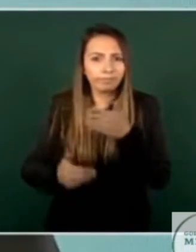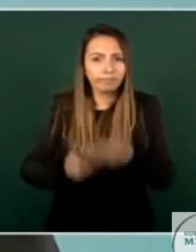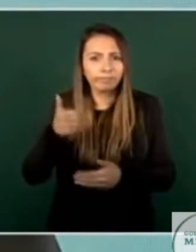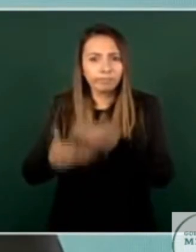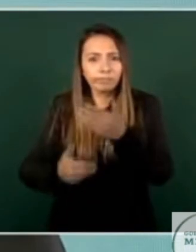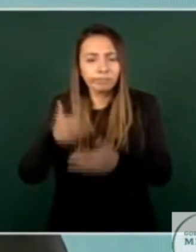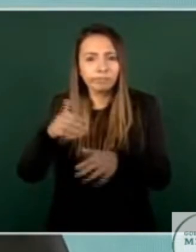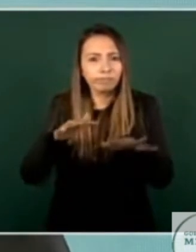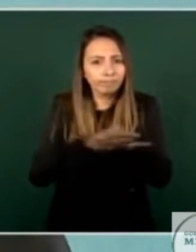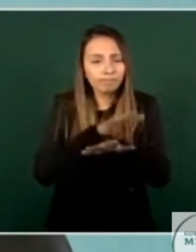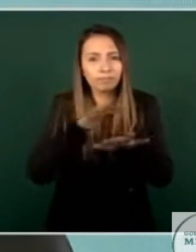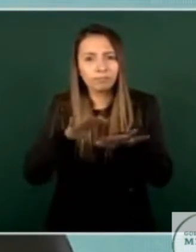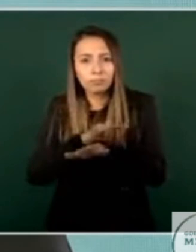cambio